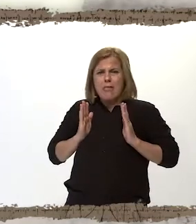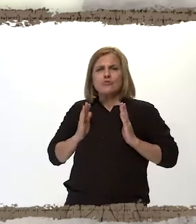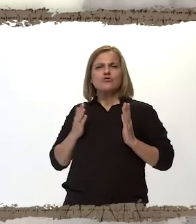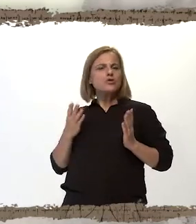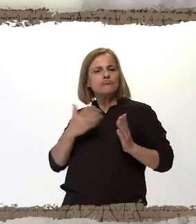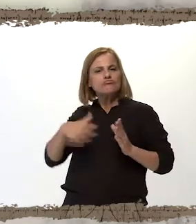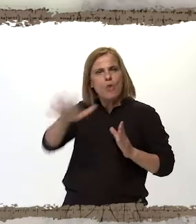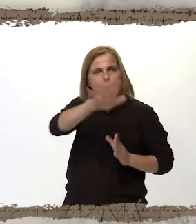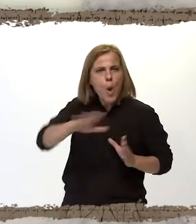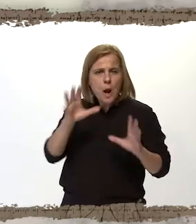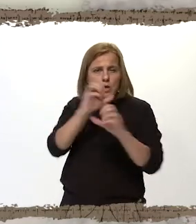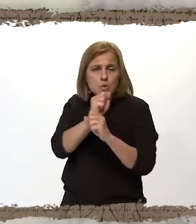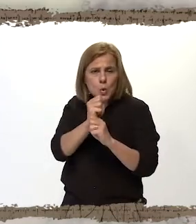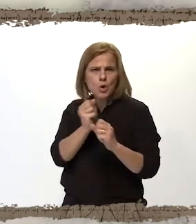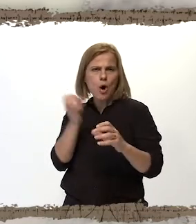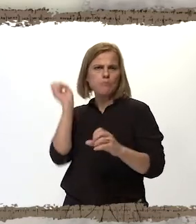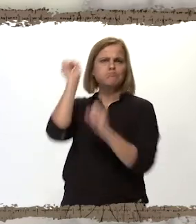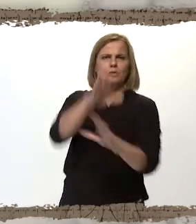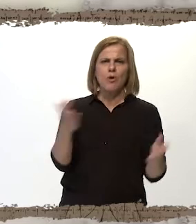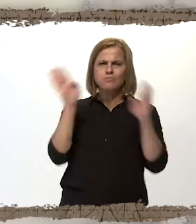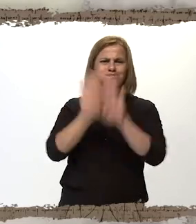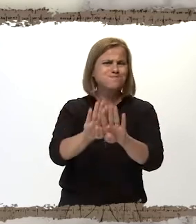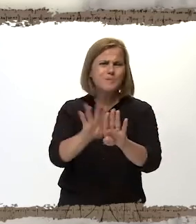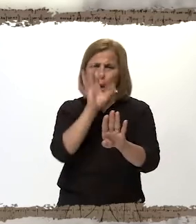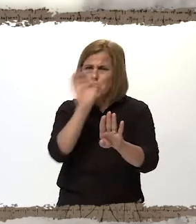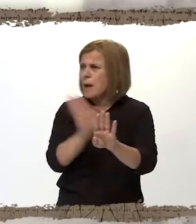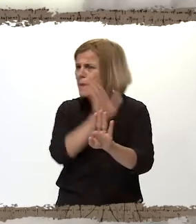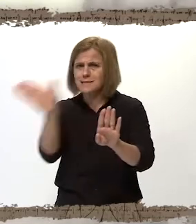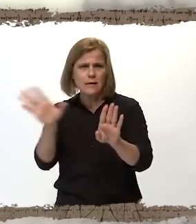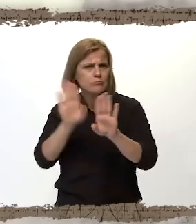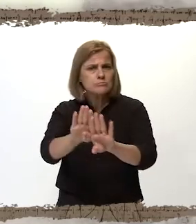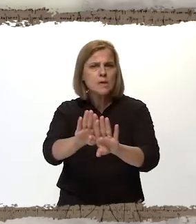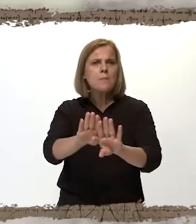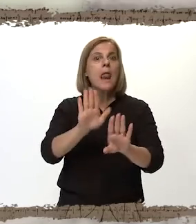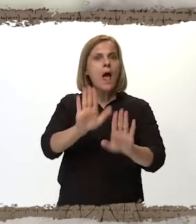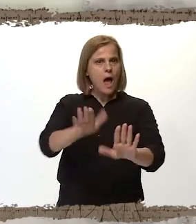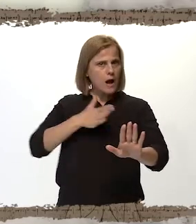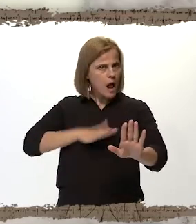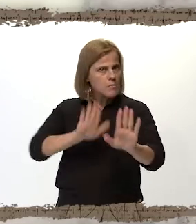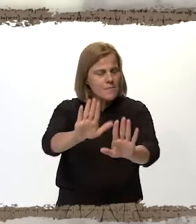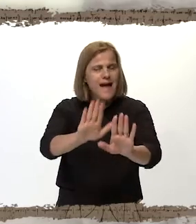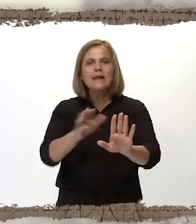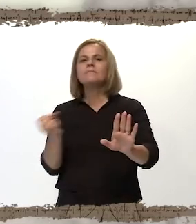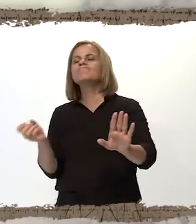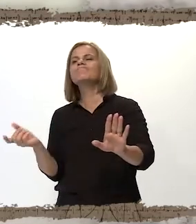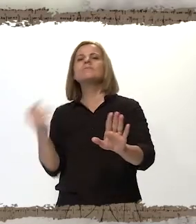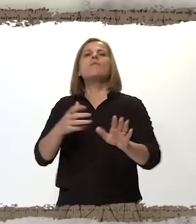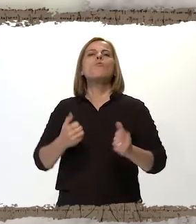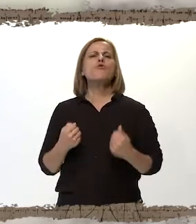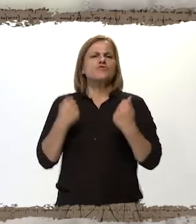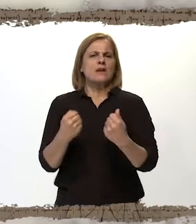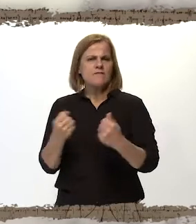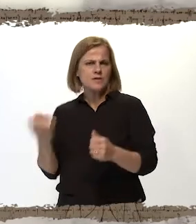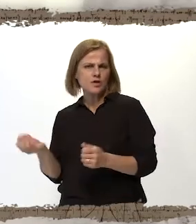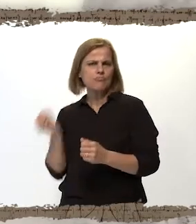encerraron en un laberinto enorme y oscuro del cual él nunca pudo salir. Para apaciguar a la bestia, fueron entregados hombres y